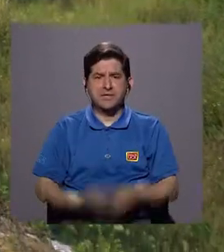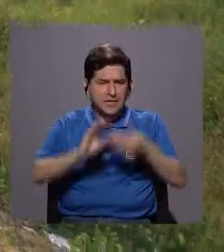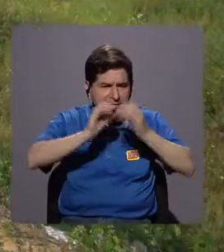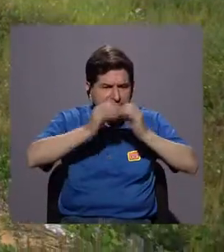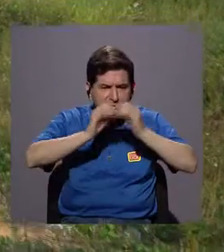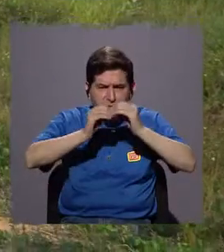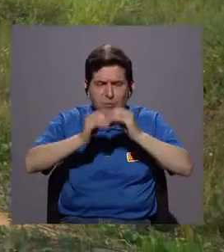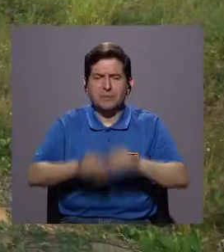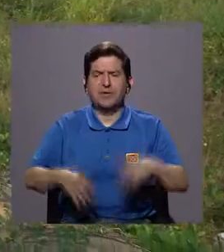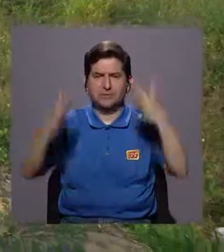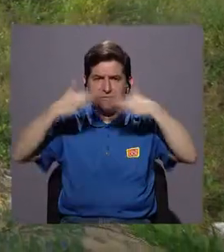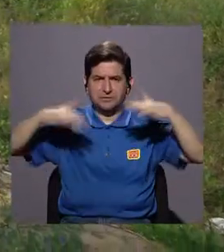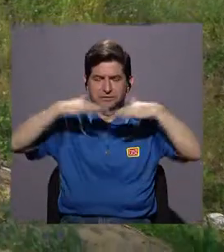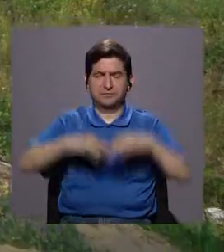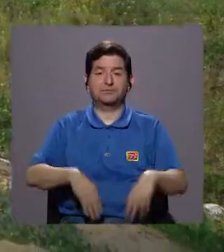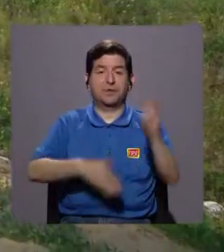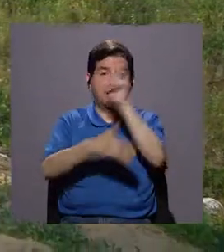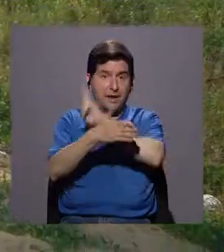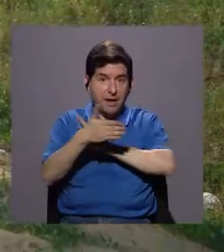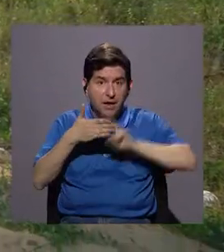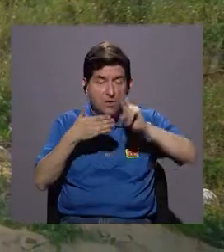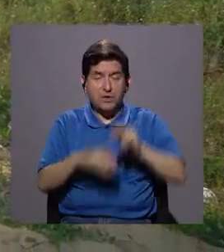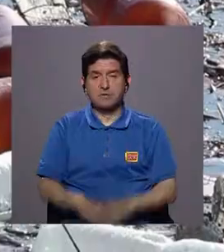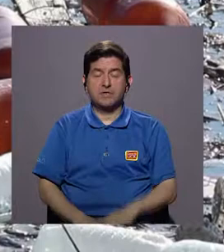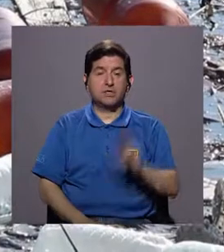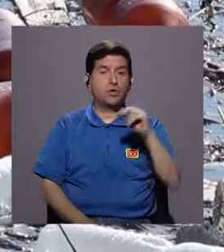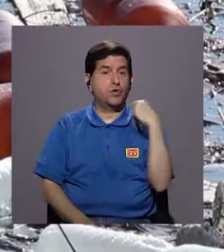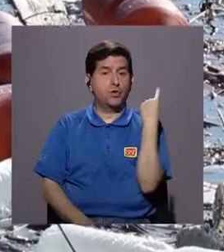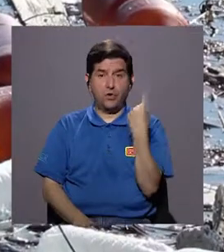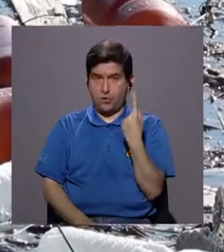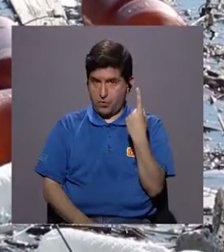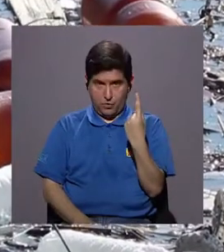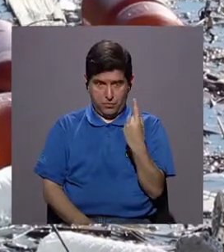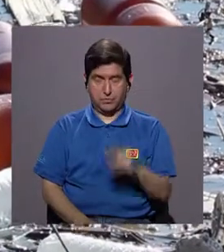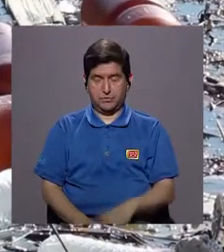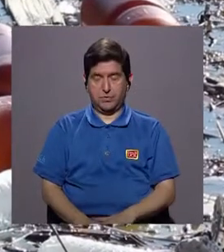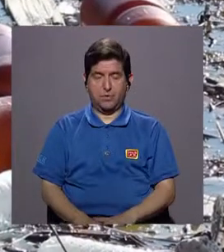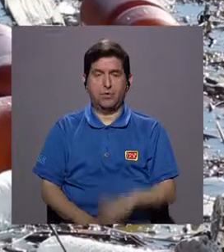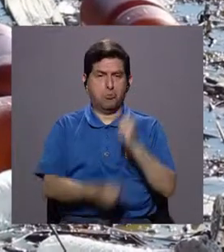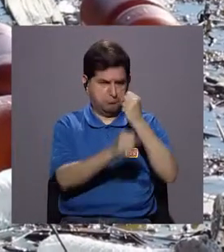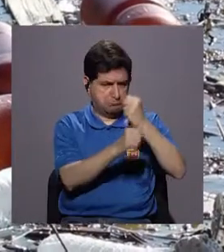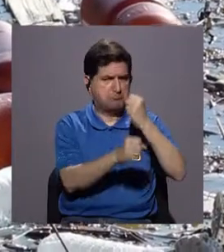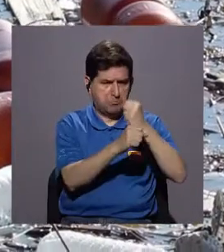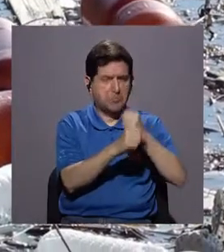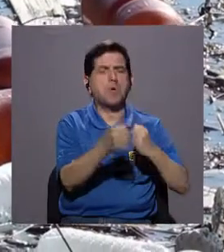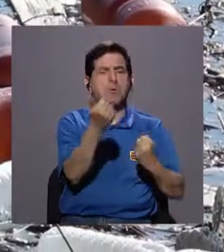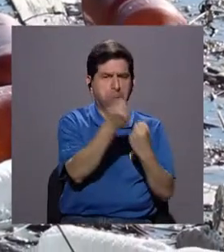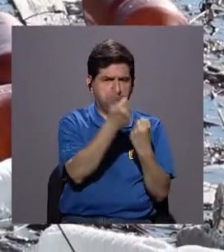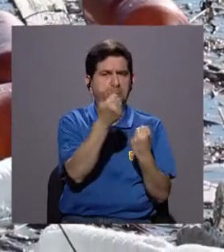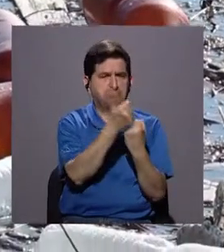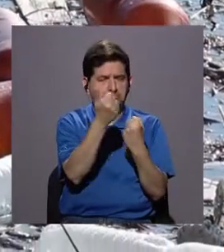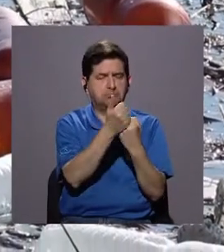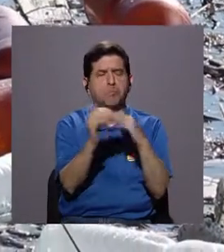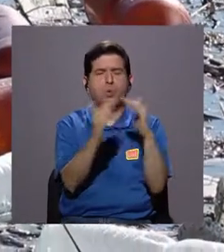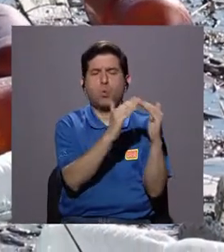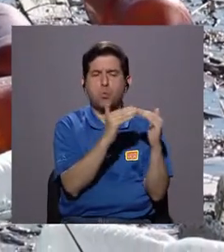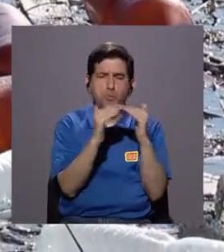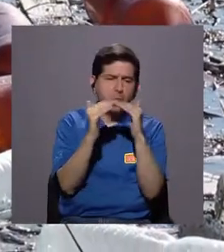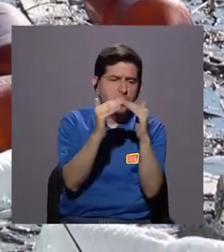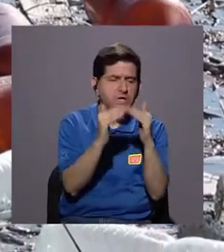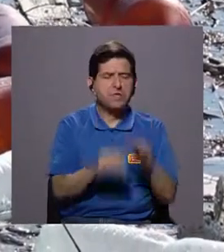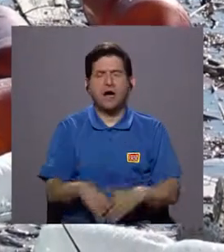indicadores ambientales, de tal forma que la universidad no solo trabaje o apoye a